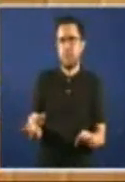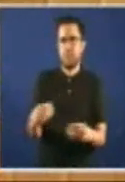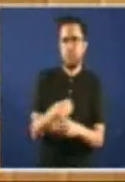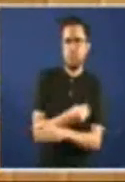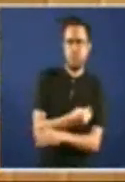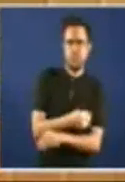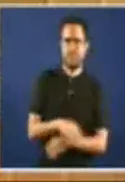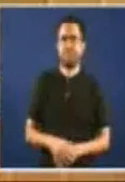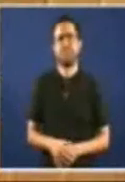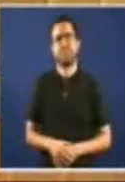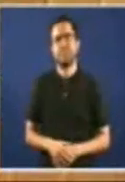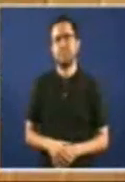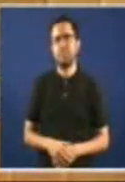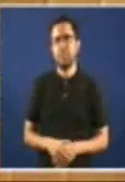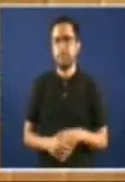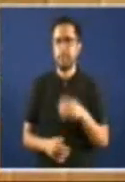Despois